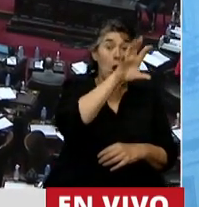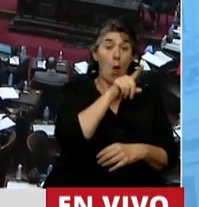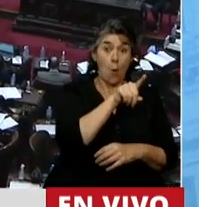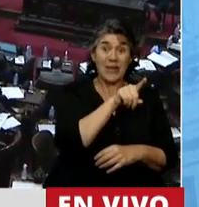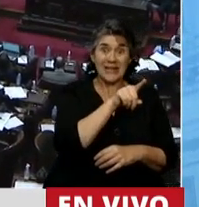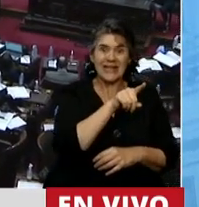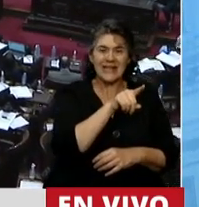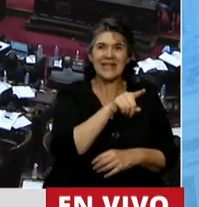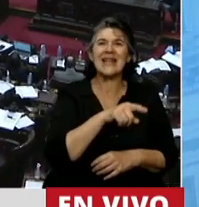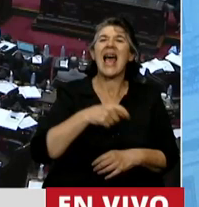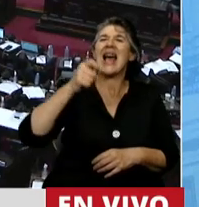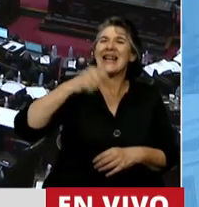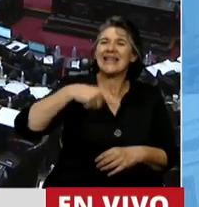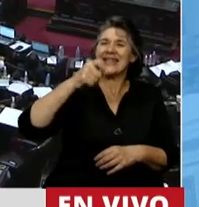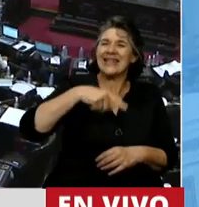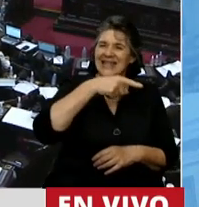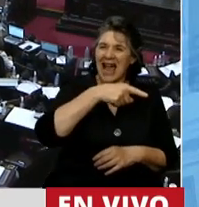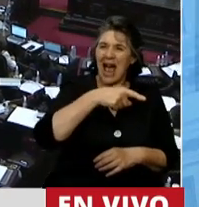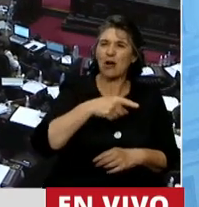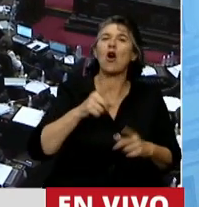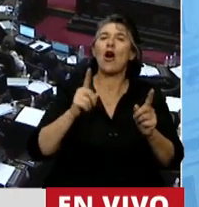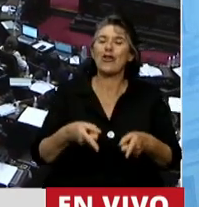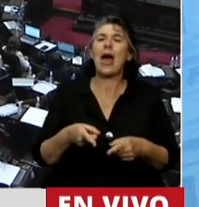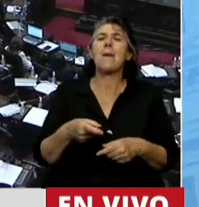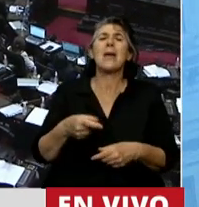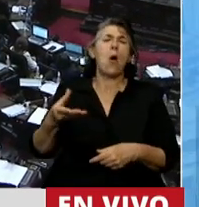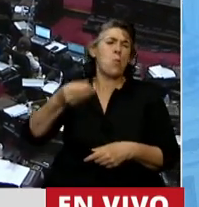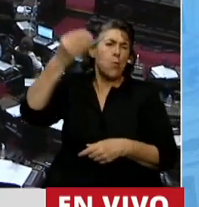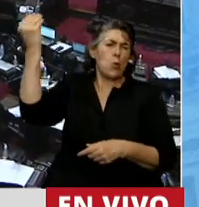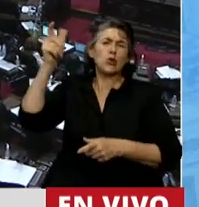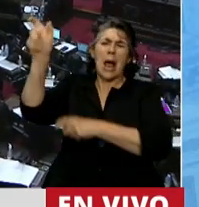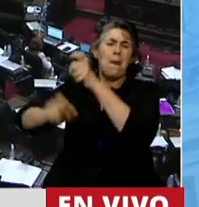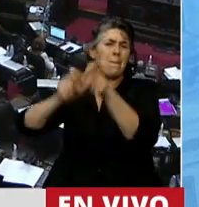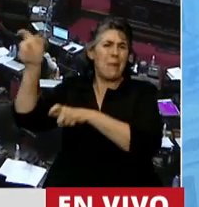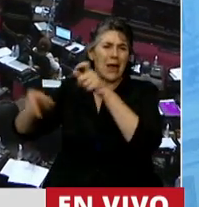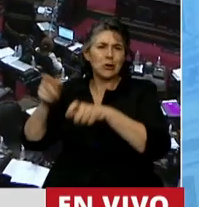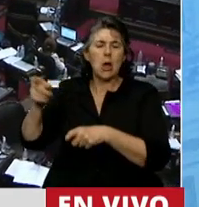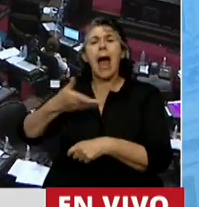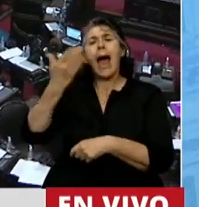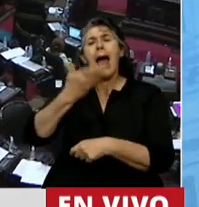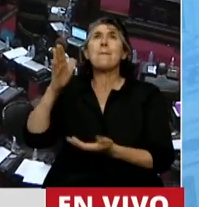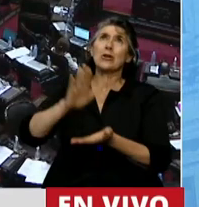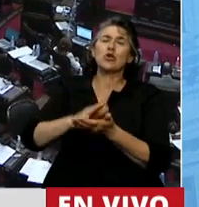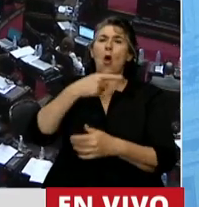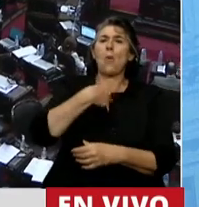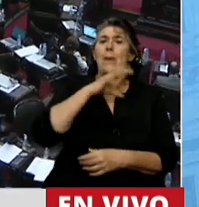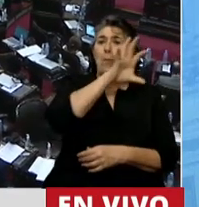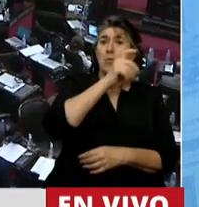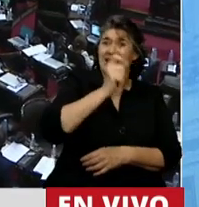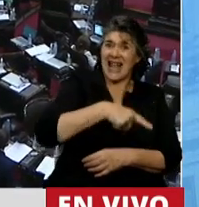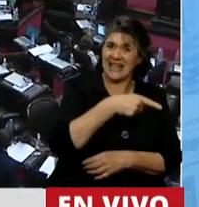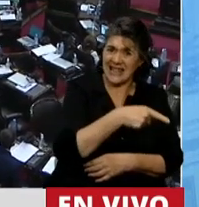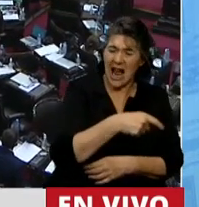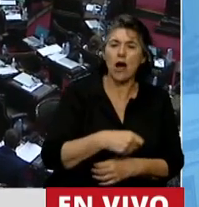en este chaco profundo de que se escucha hablar muchas veces y que yo lo vivo, como mi provincia, en